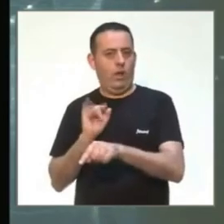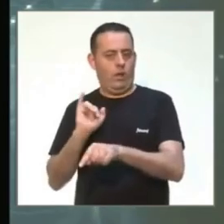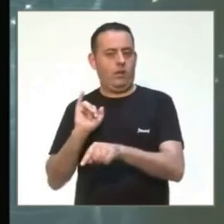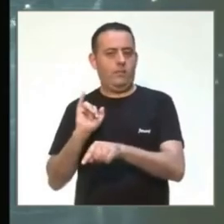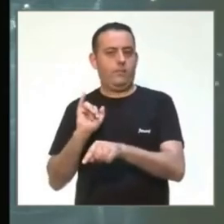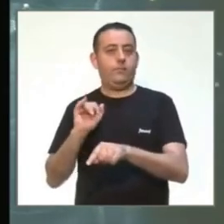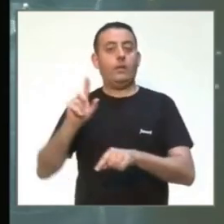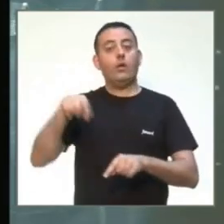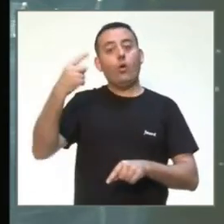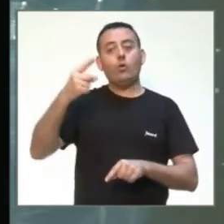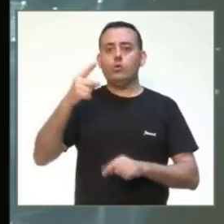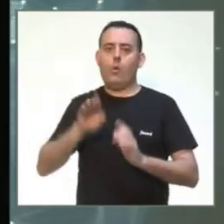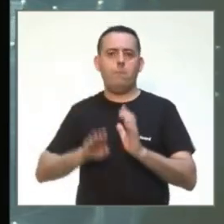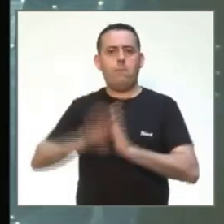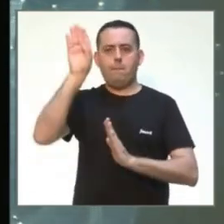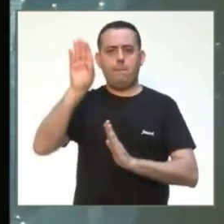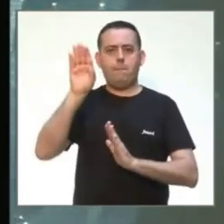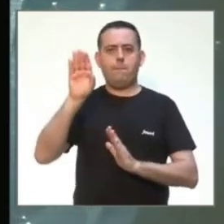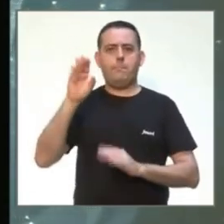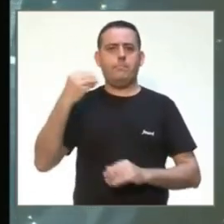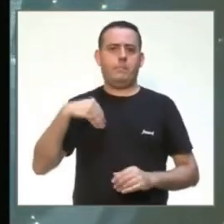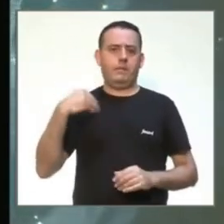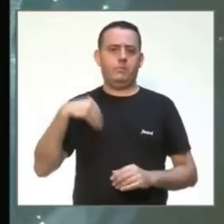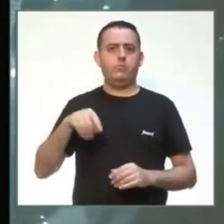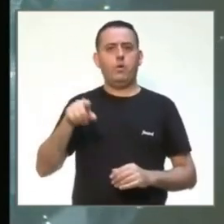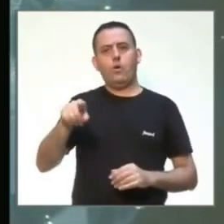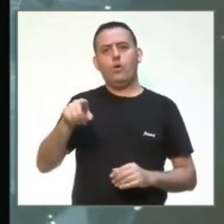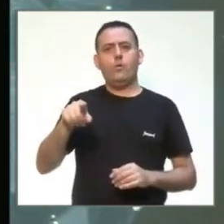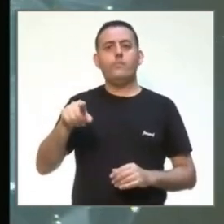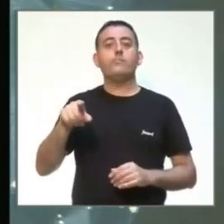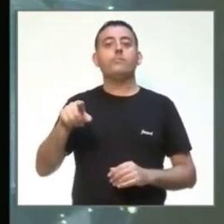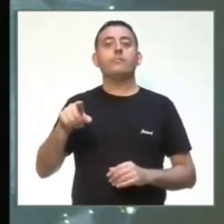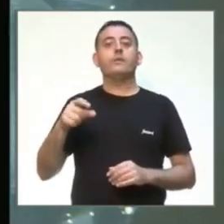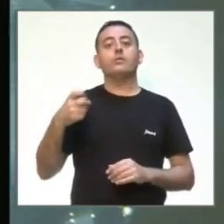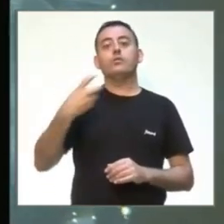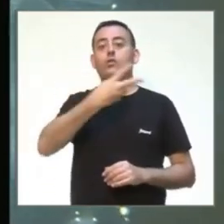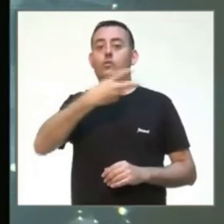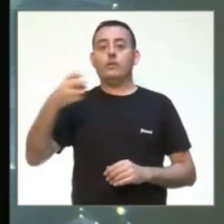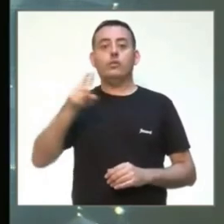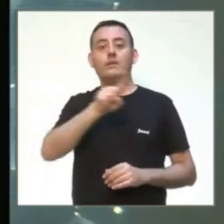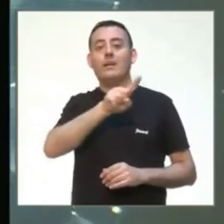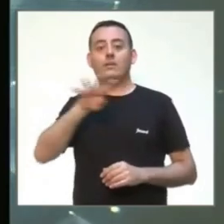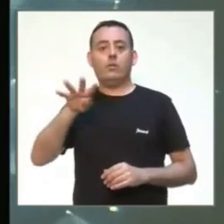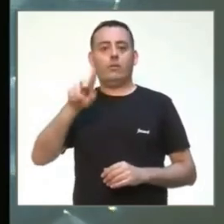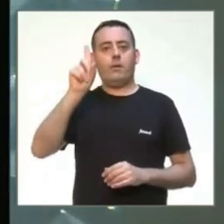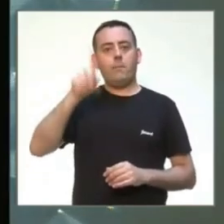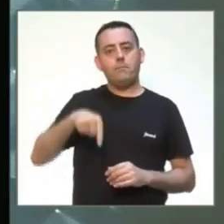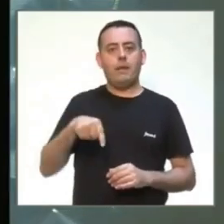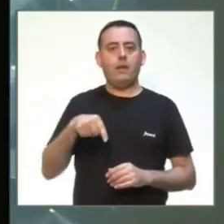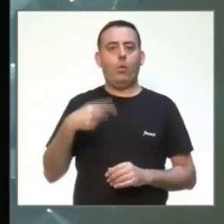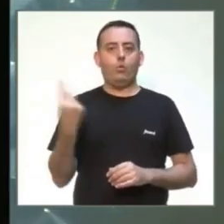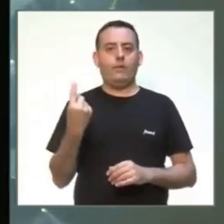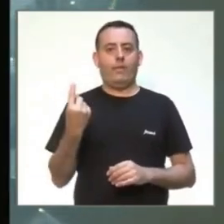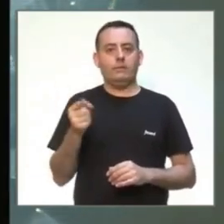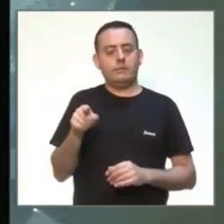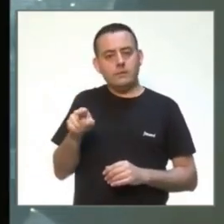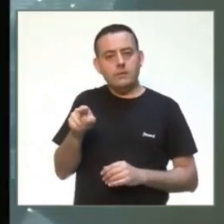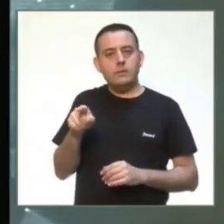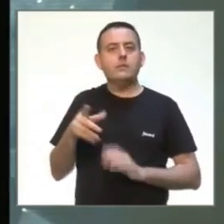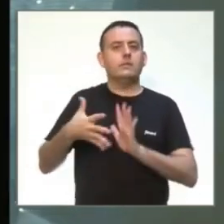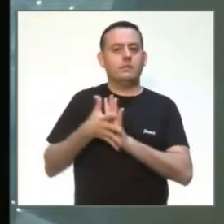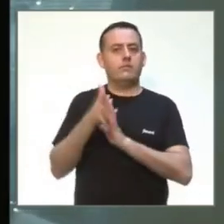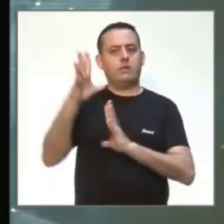hay una que se dispara, que es la estación muestreo R1, que tiene 214.000 unidades, quiere decir que ahí hay una gran